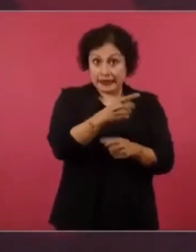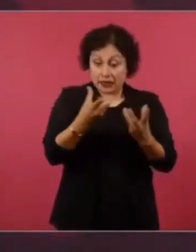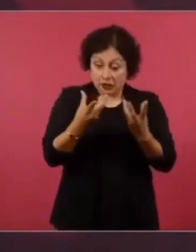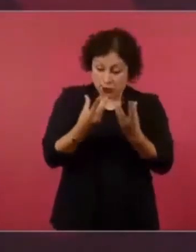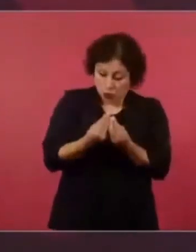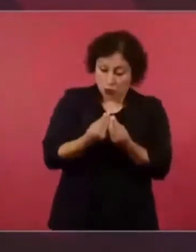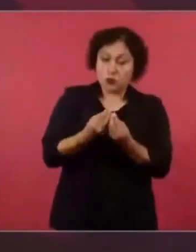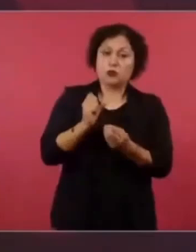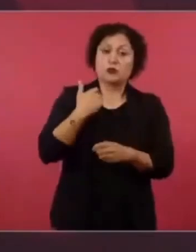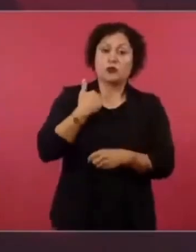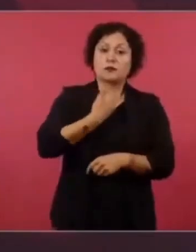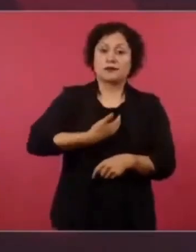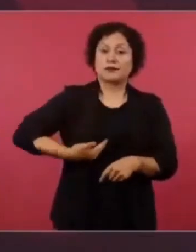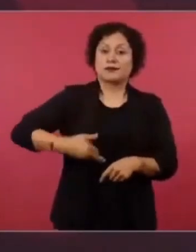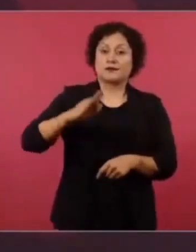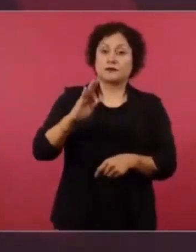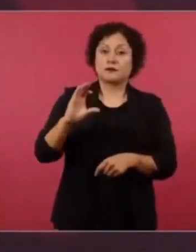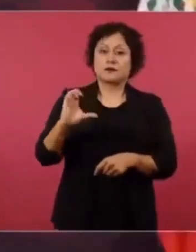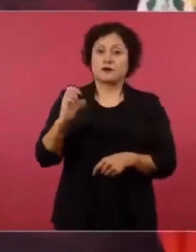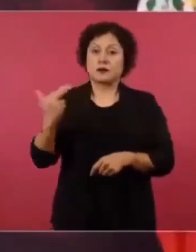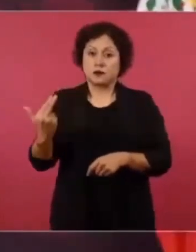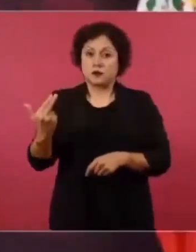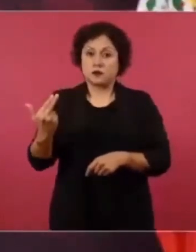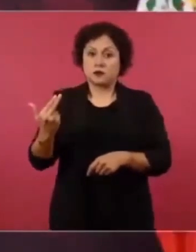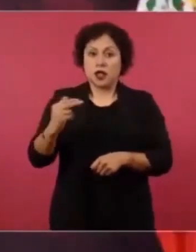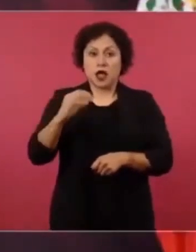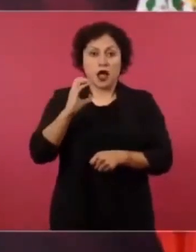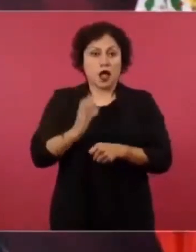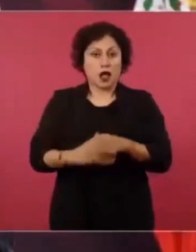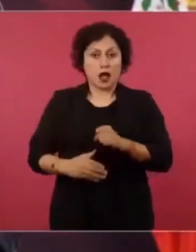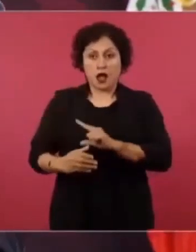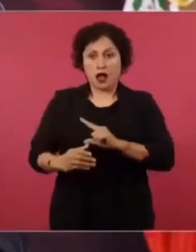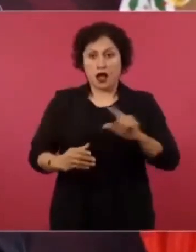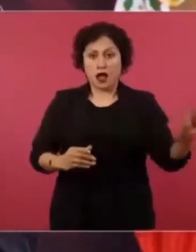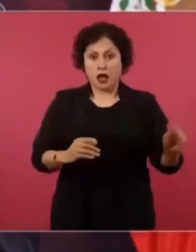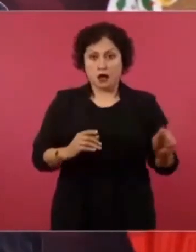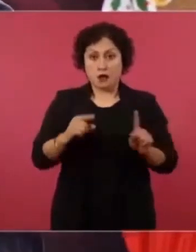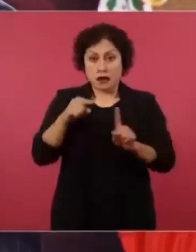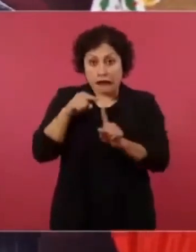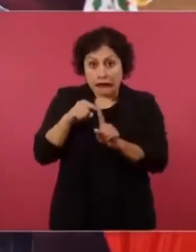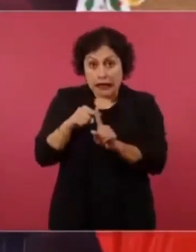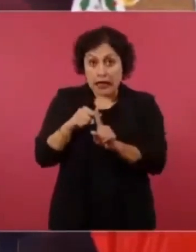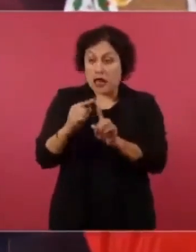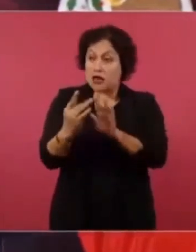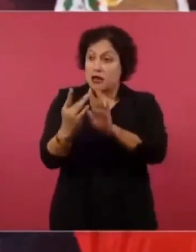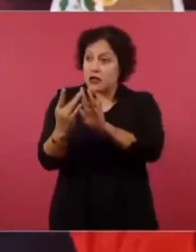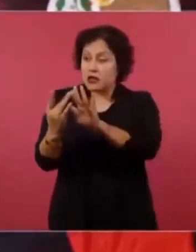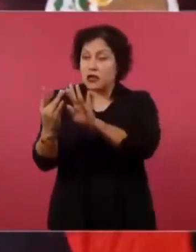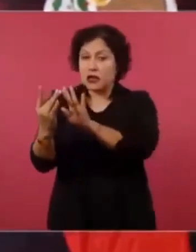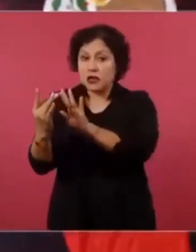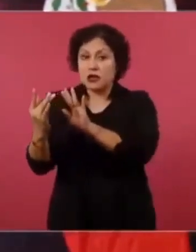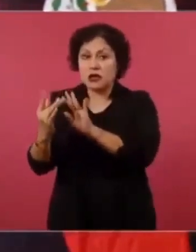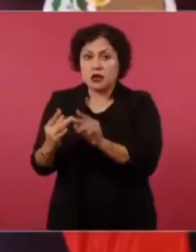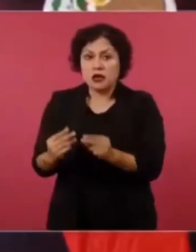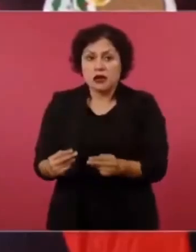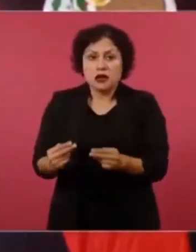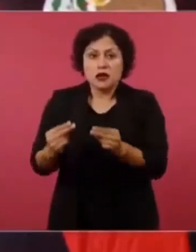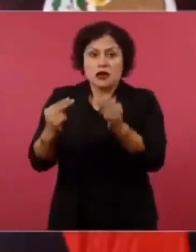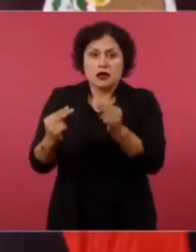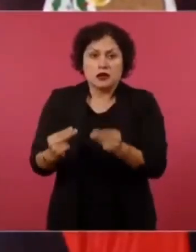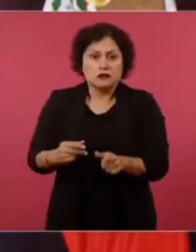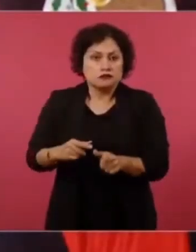con sus relaciones y haciendo negocios,